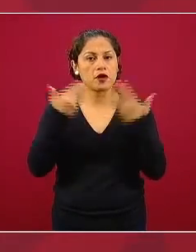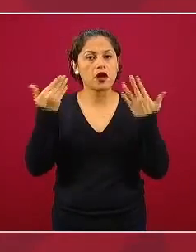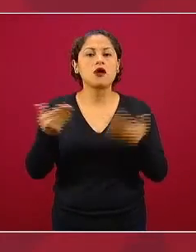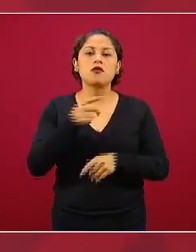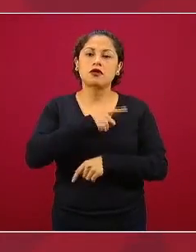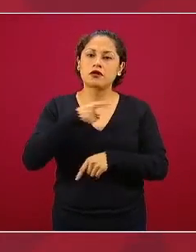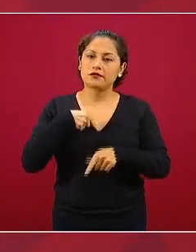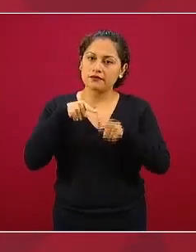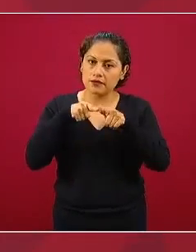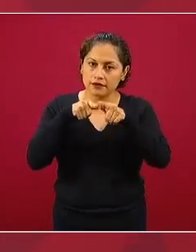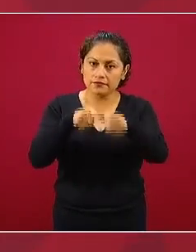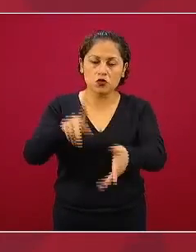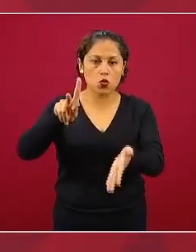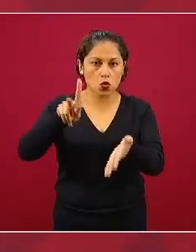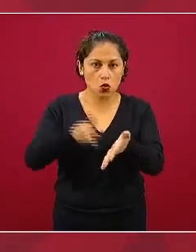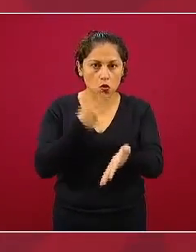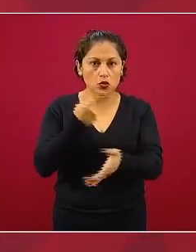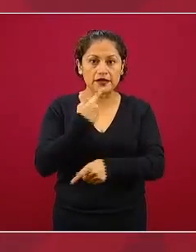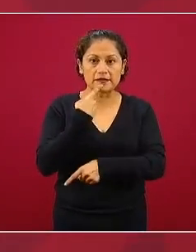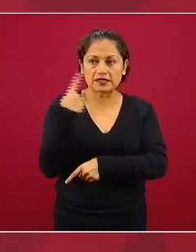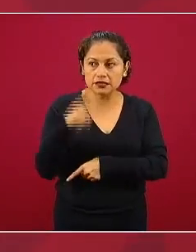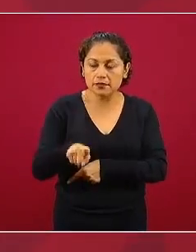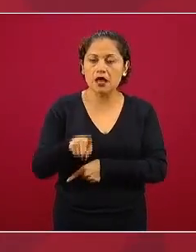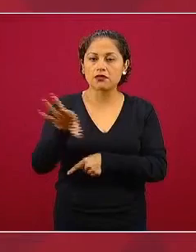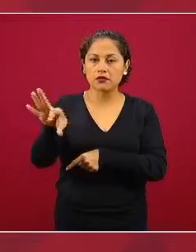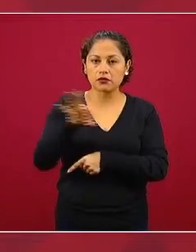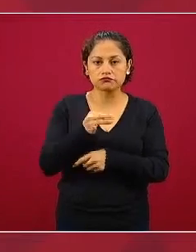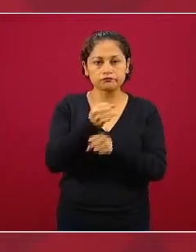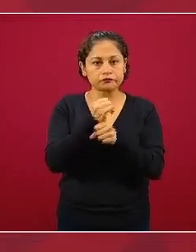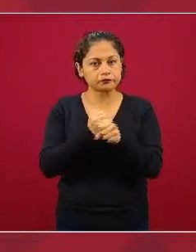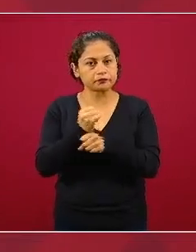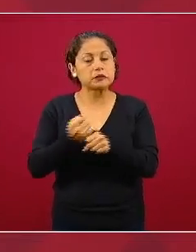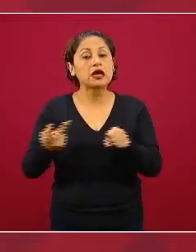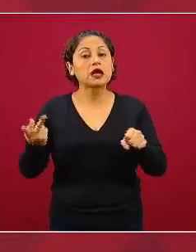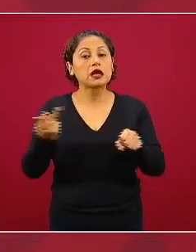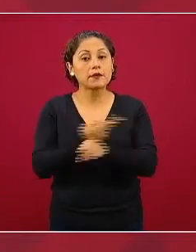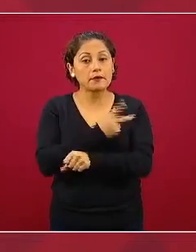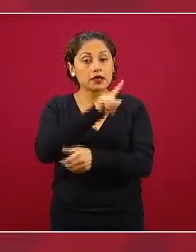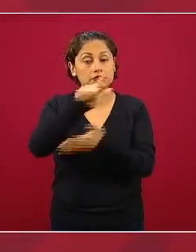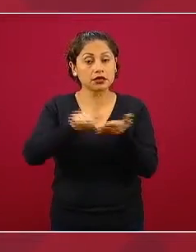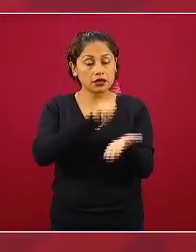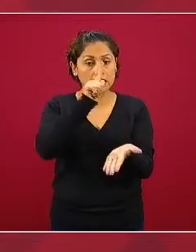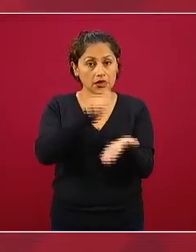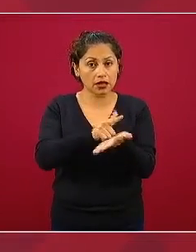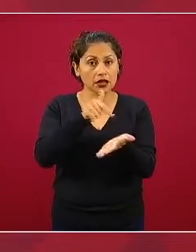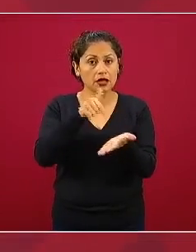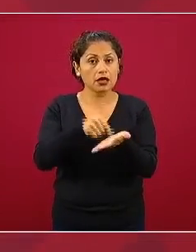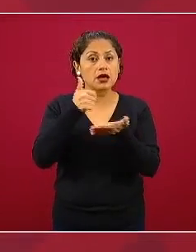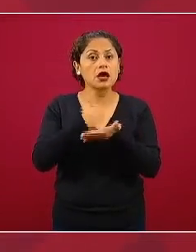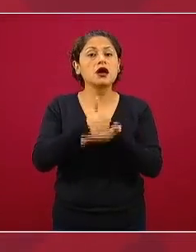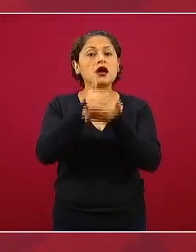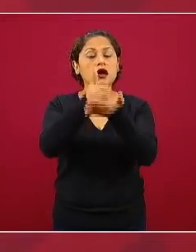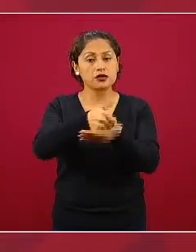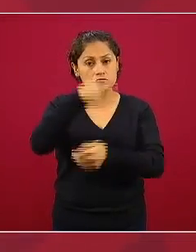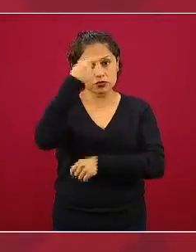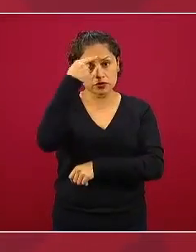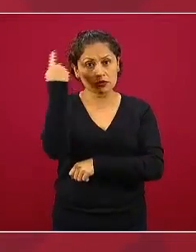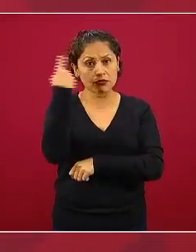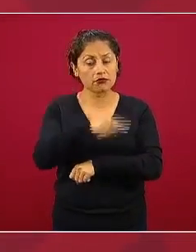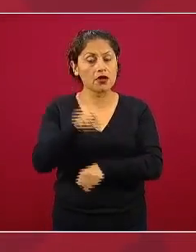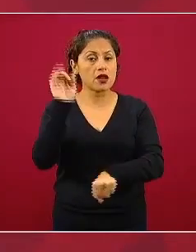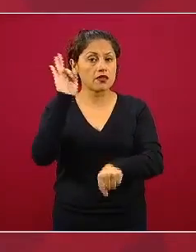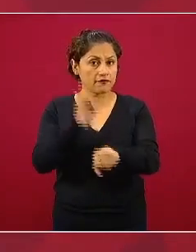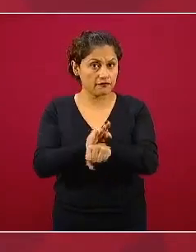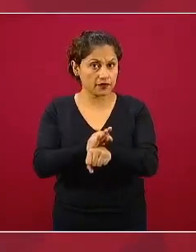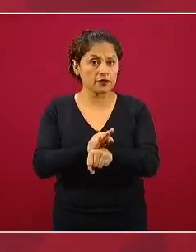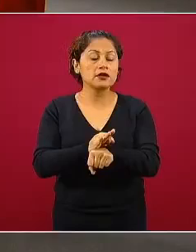quizá caso por caso en las entidades federativas a ver si el marco legal es un instrumento que nos permitiera en algún momento